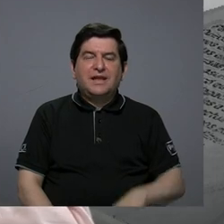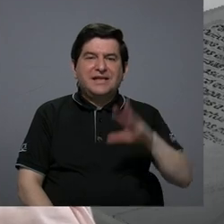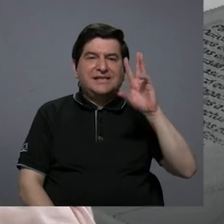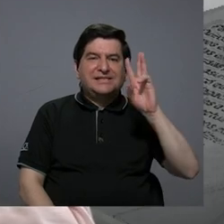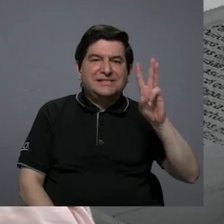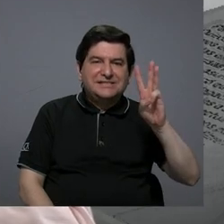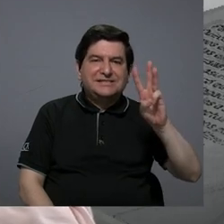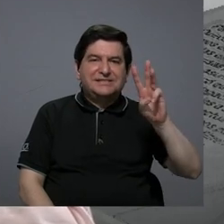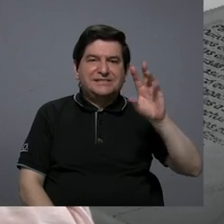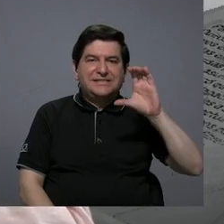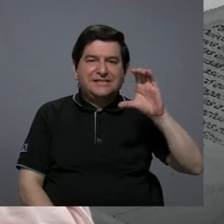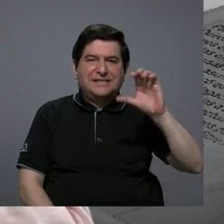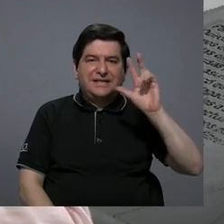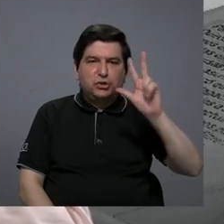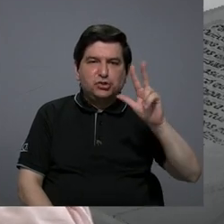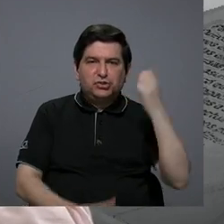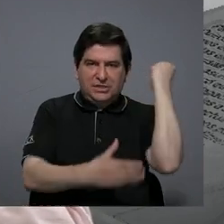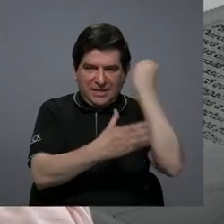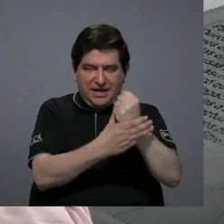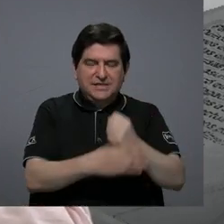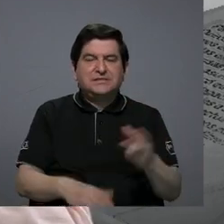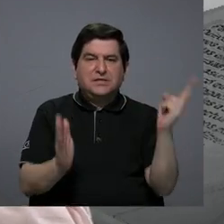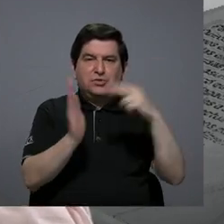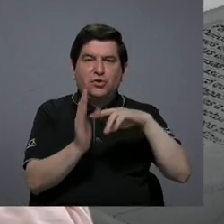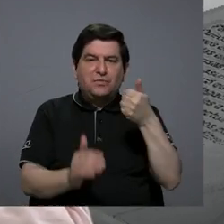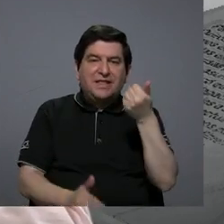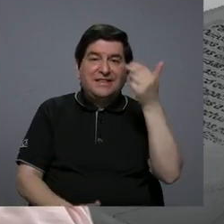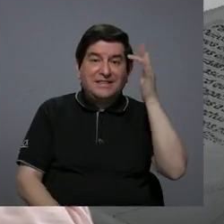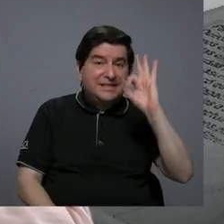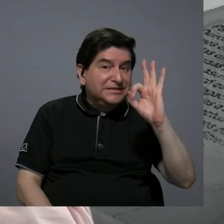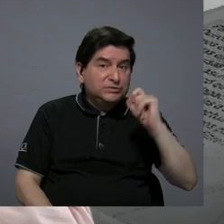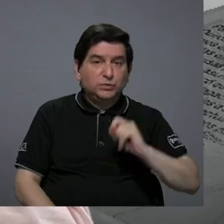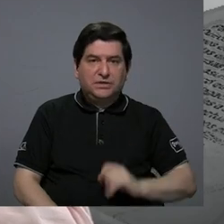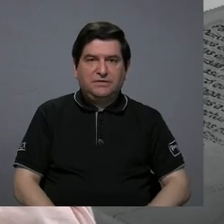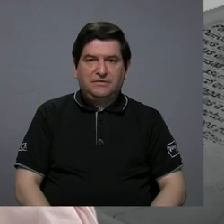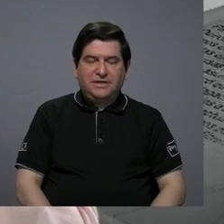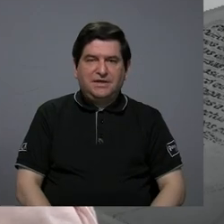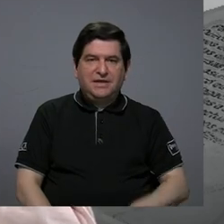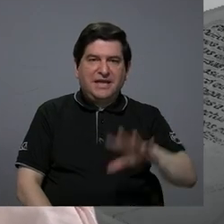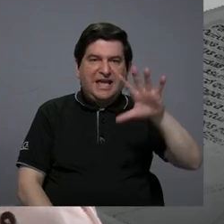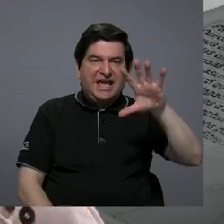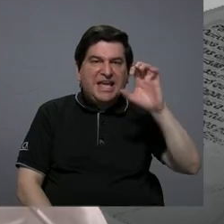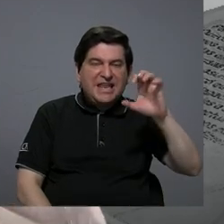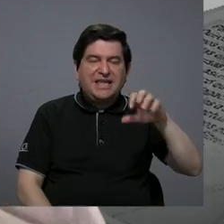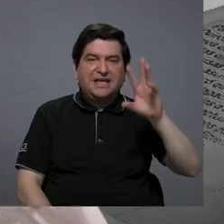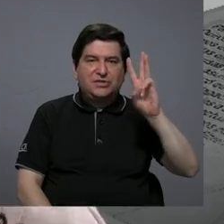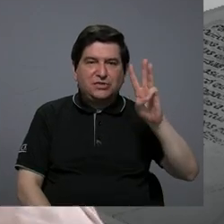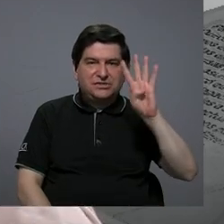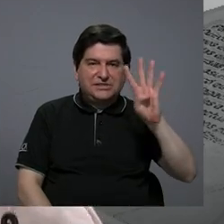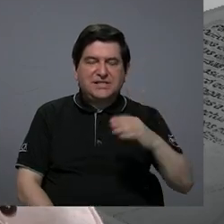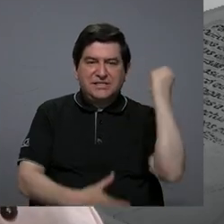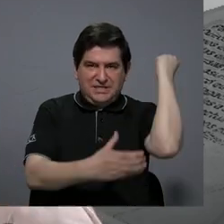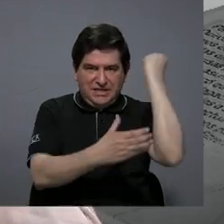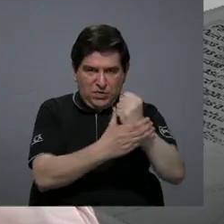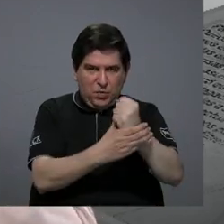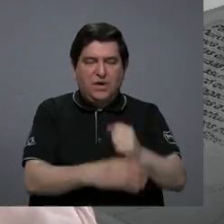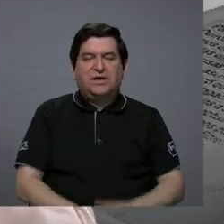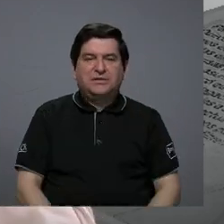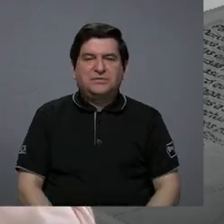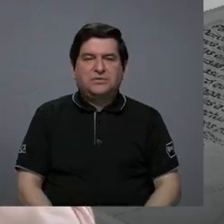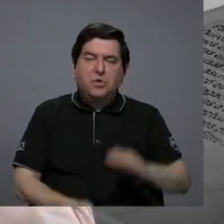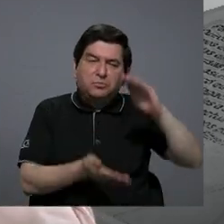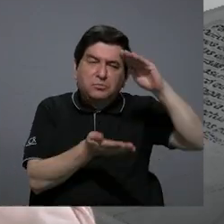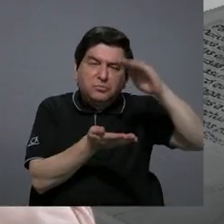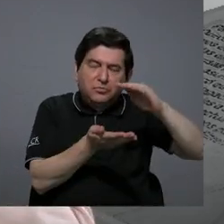603 homicidios. En el 2019 fueron 564 homicidios bajo un